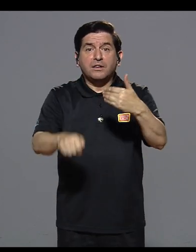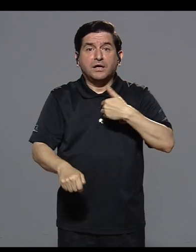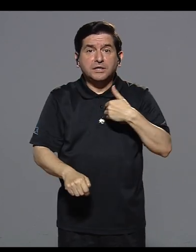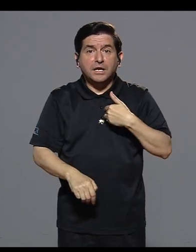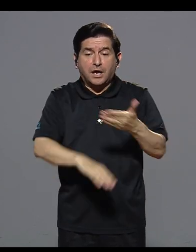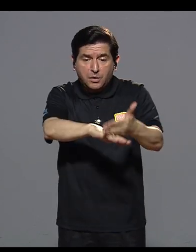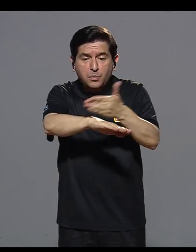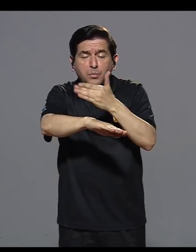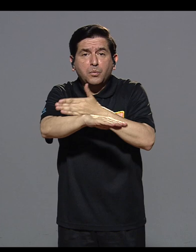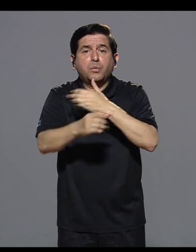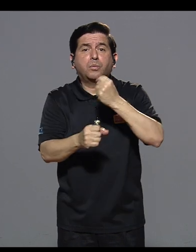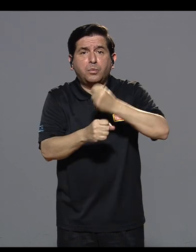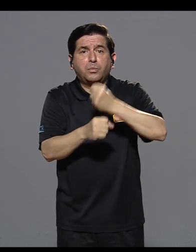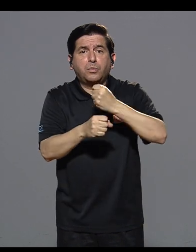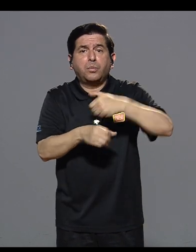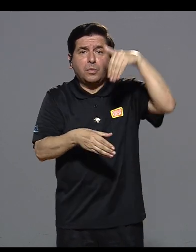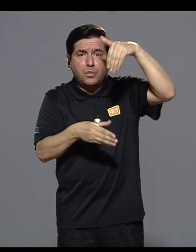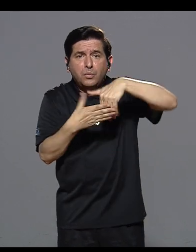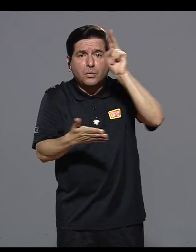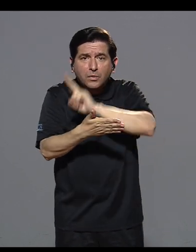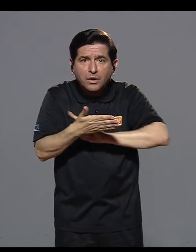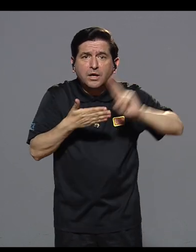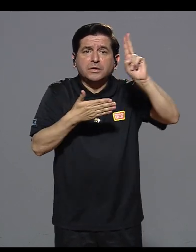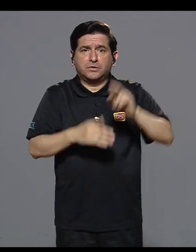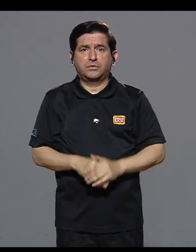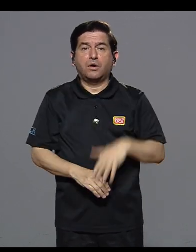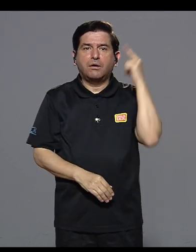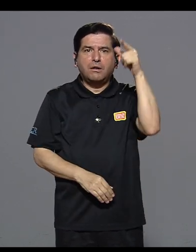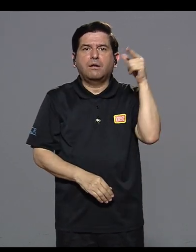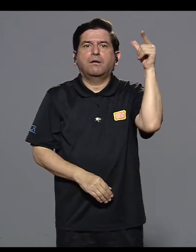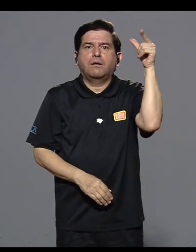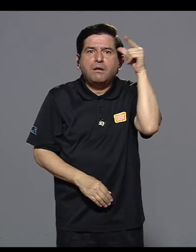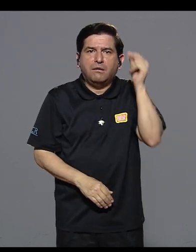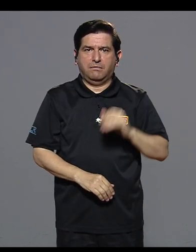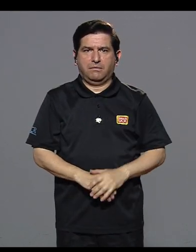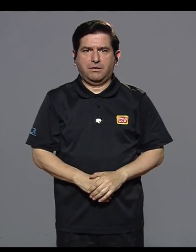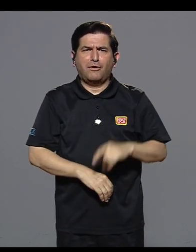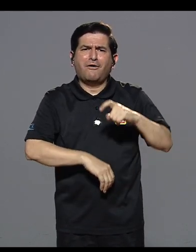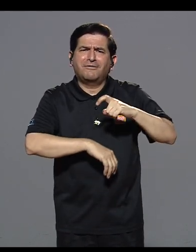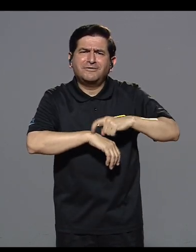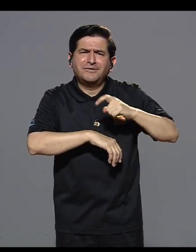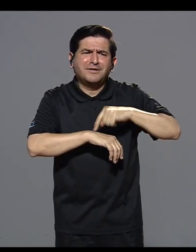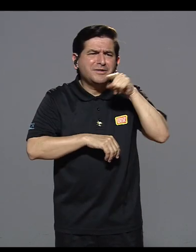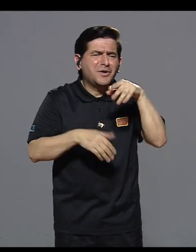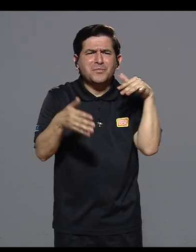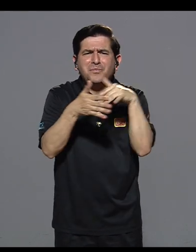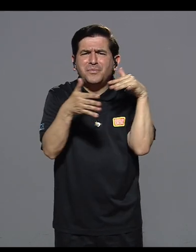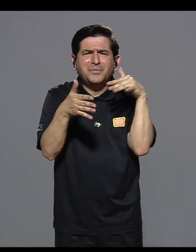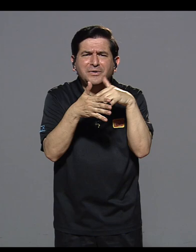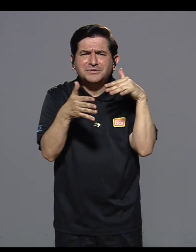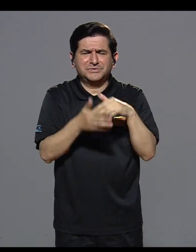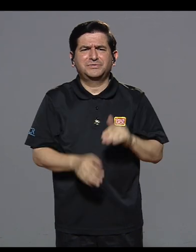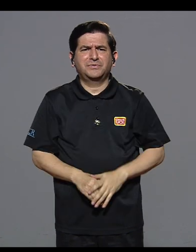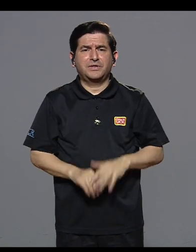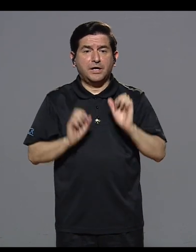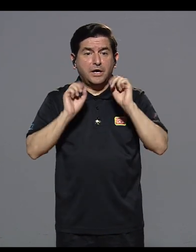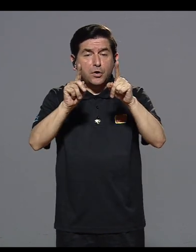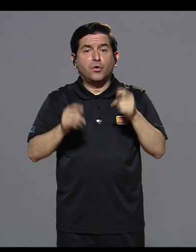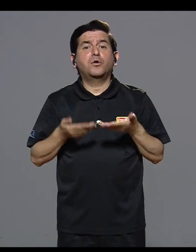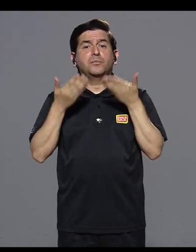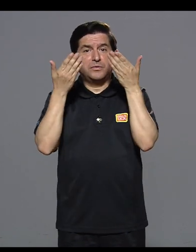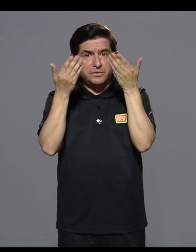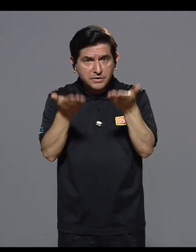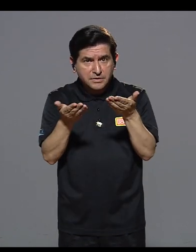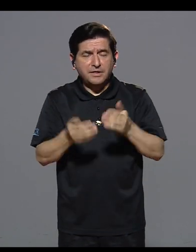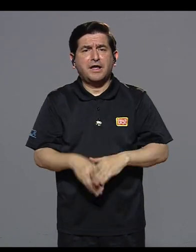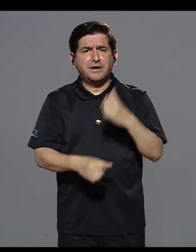Tienen toda la posibilidad de crecer a nivel laboral aquí dentro de la universidad. Y, por supuesto, ¿cuánto tiempo ha estudiado